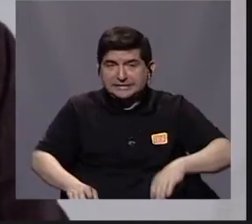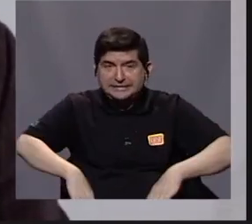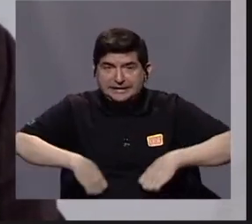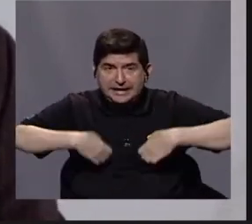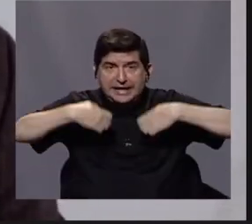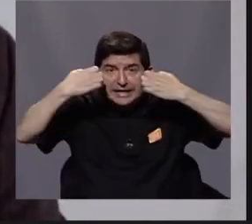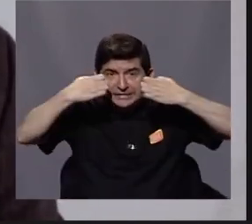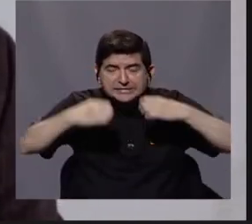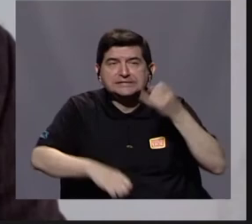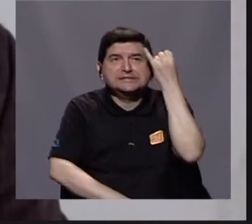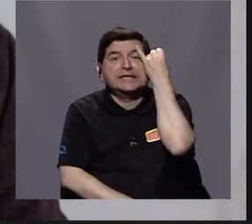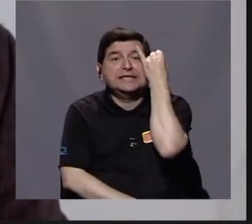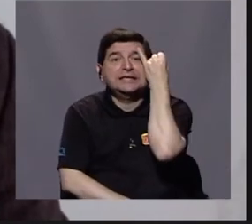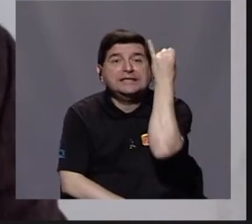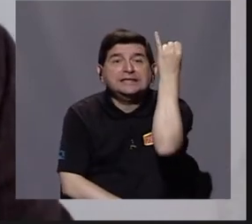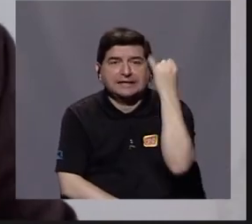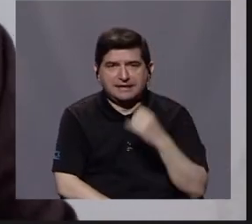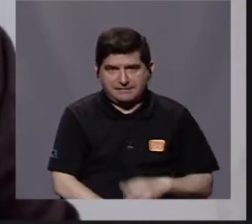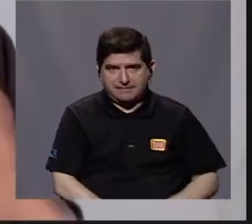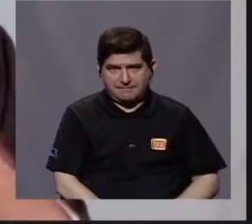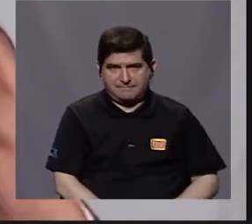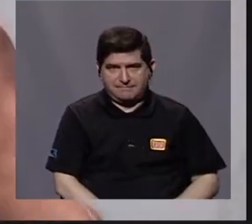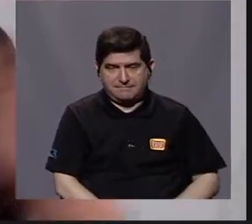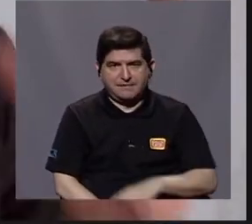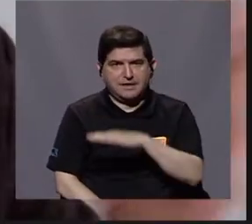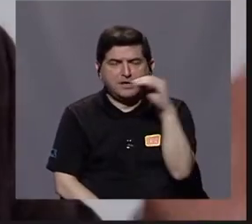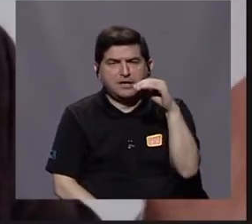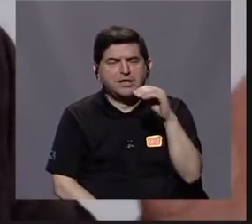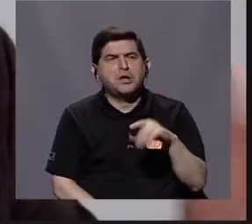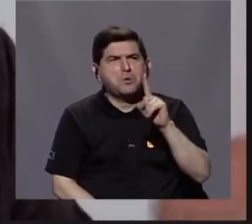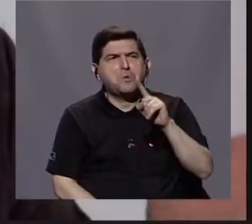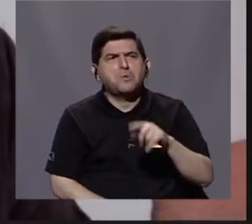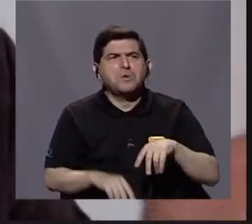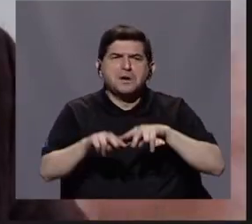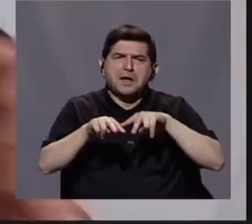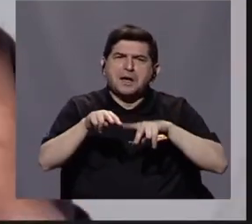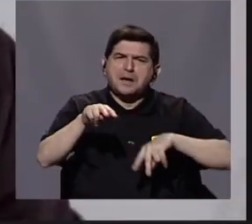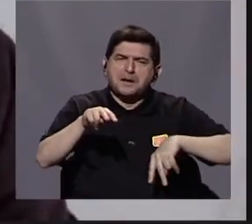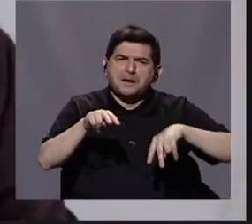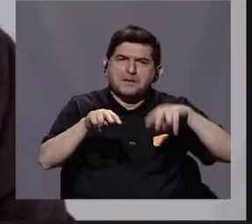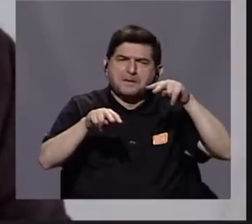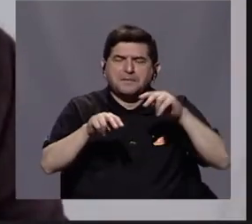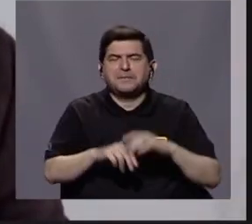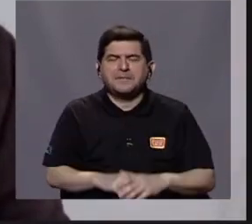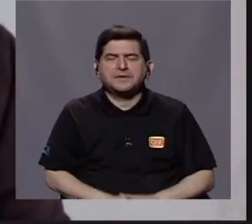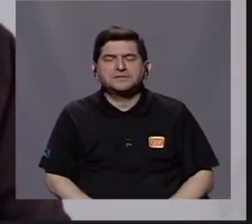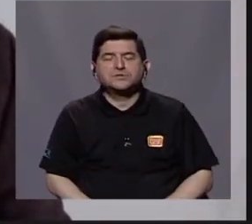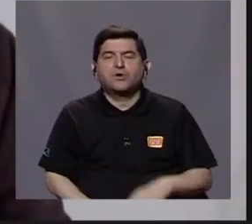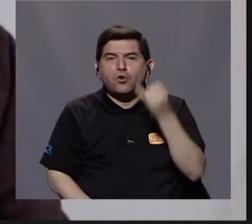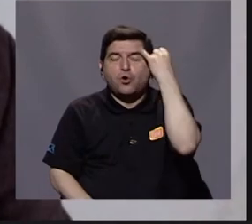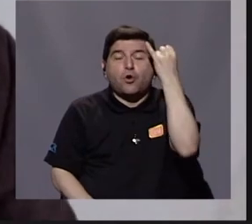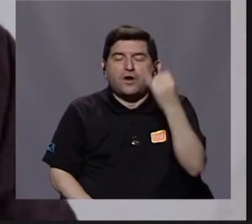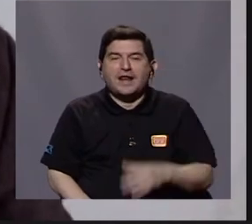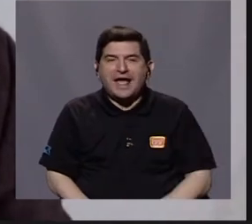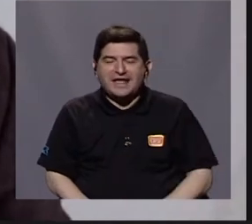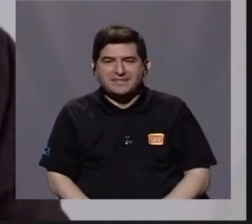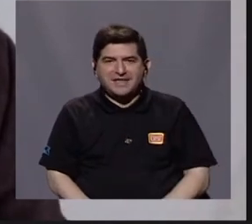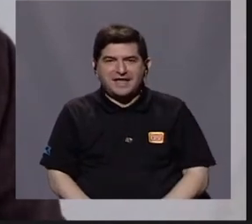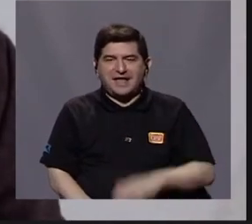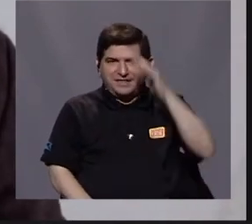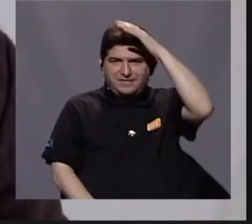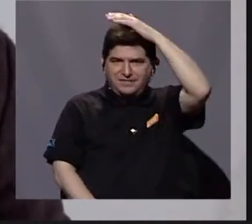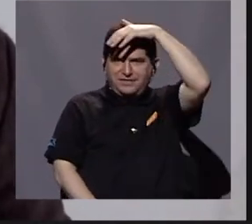el consenso, inclusive con la variante del gobierno de Trump, pero existe todavía el consenso del